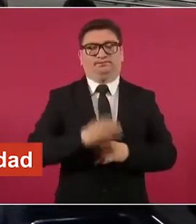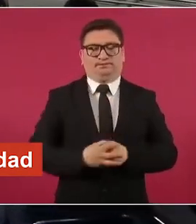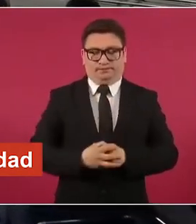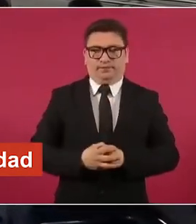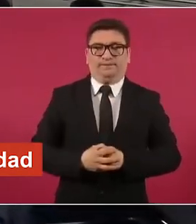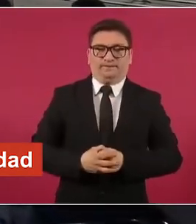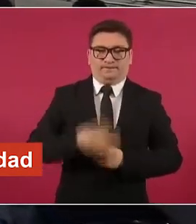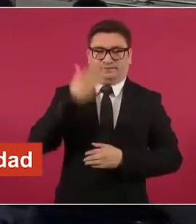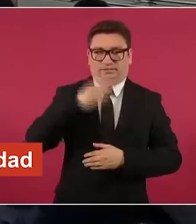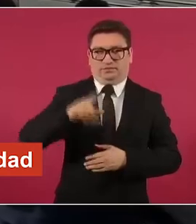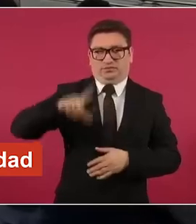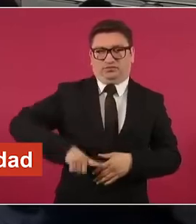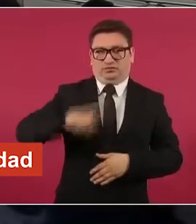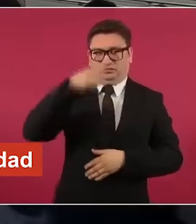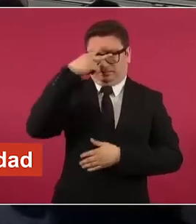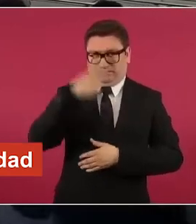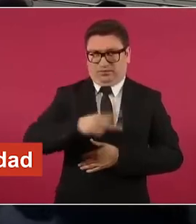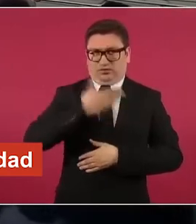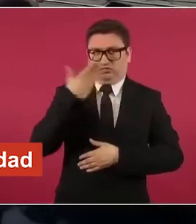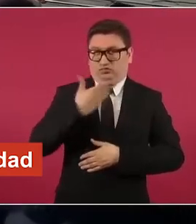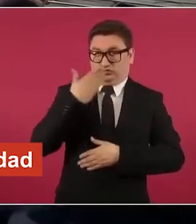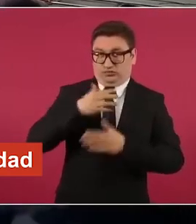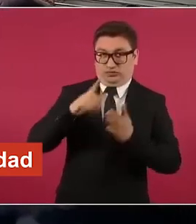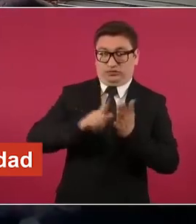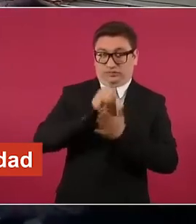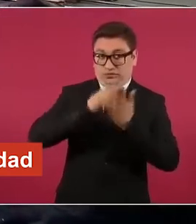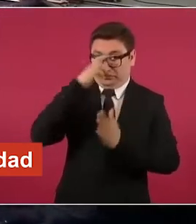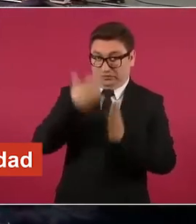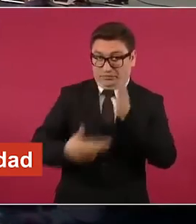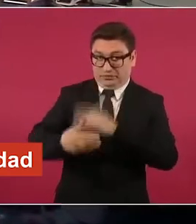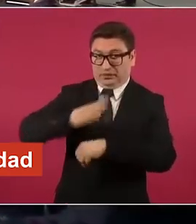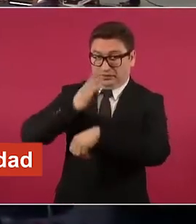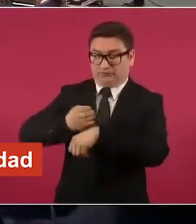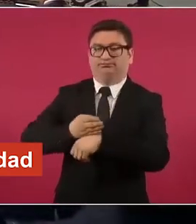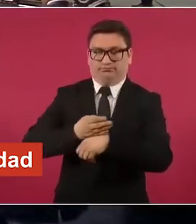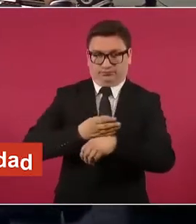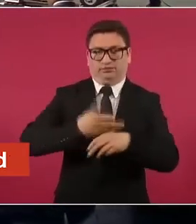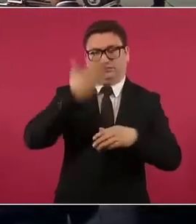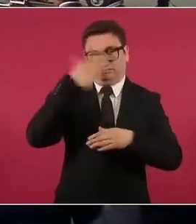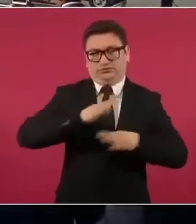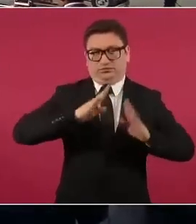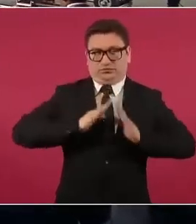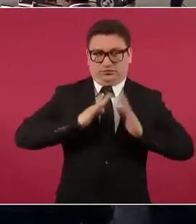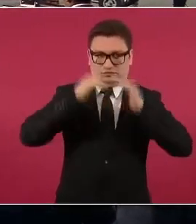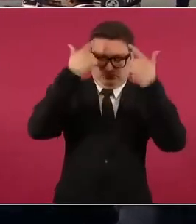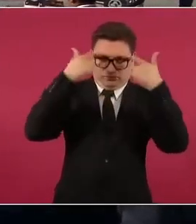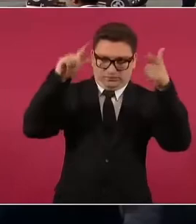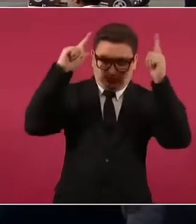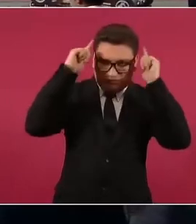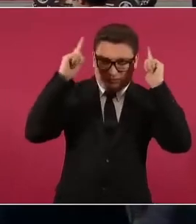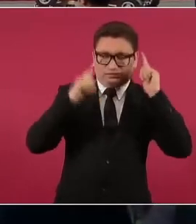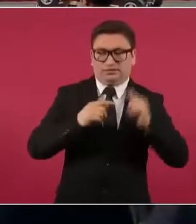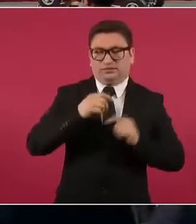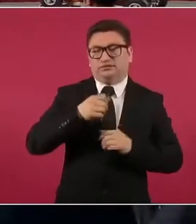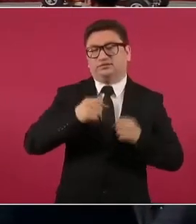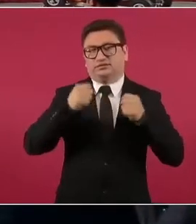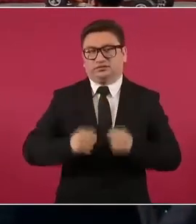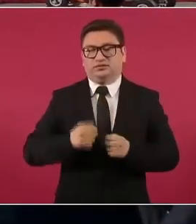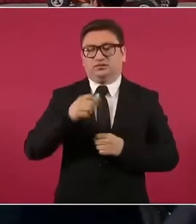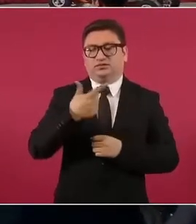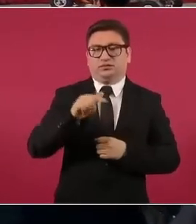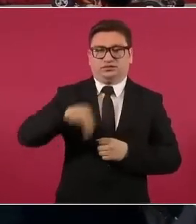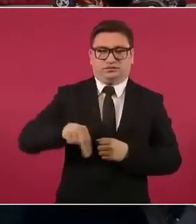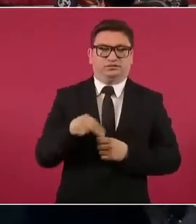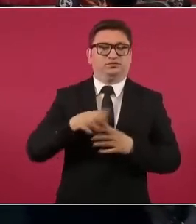que participa el Gobierno de México con las Secretarías de la Defensa Nacional, la Marina, la Secretaría de Seguridad, la Guardia